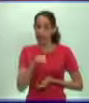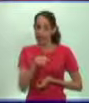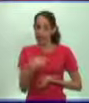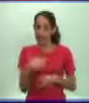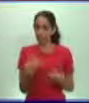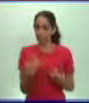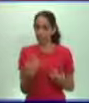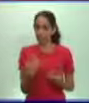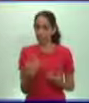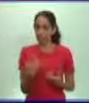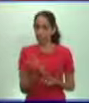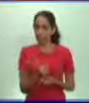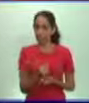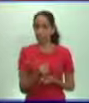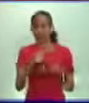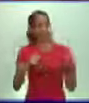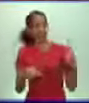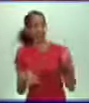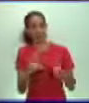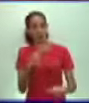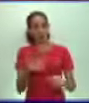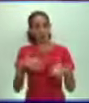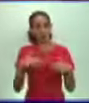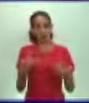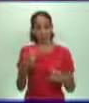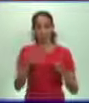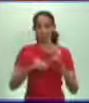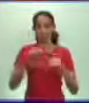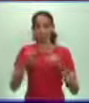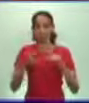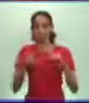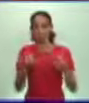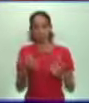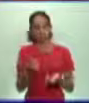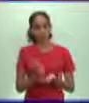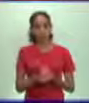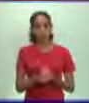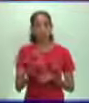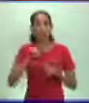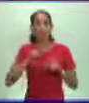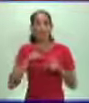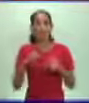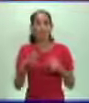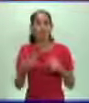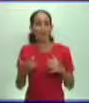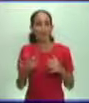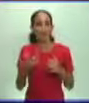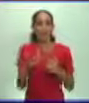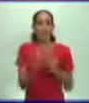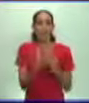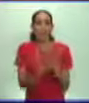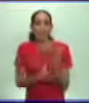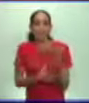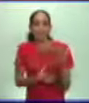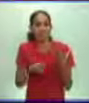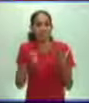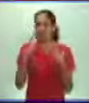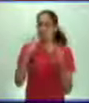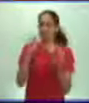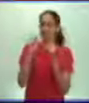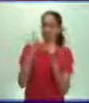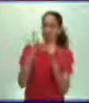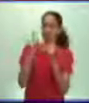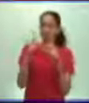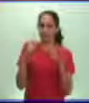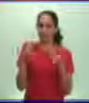contradictorio con respecto a esa visión. Y el Renacimiento, muchachos, va a despertar ese interés en el hombre, incluso a